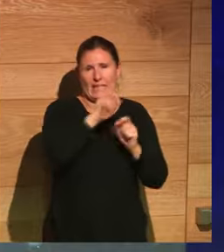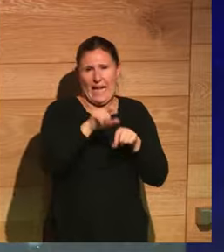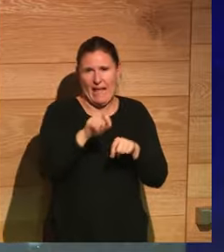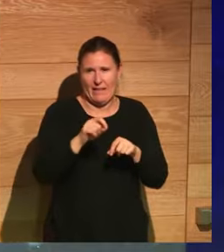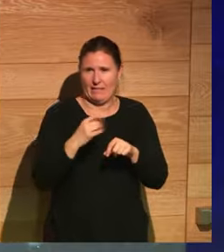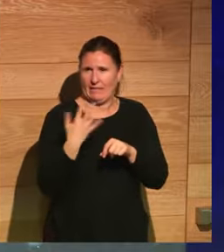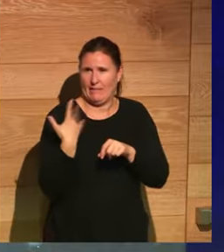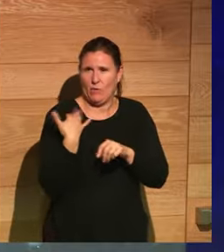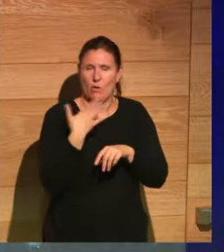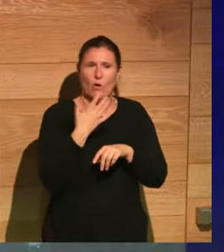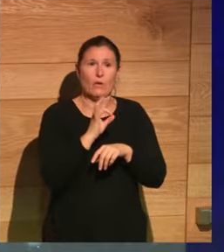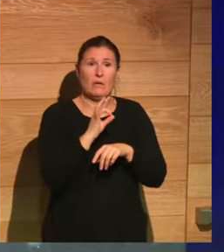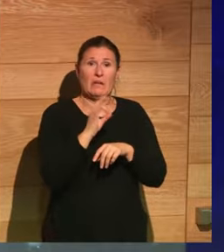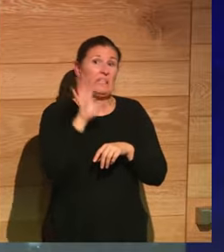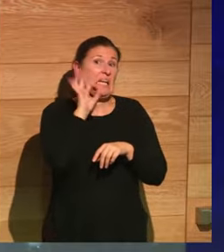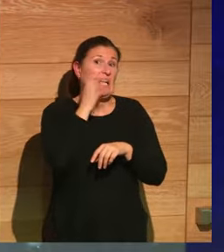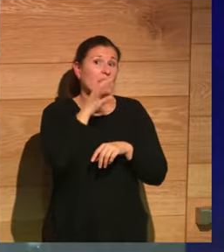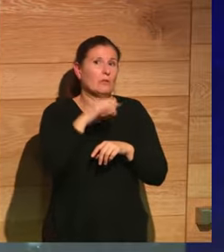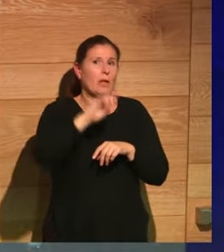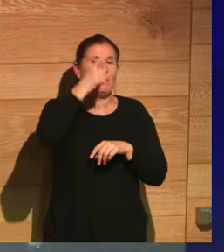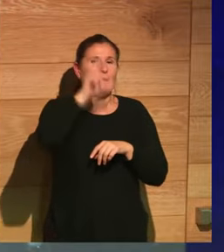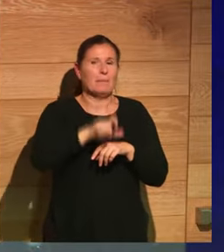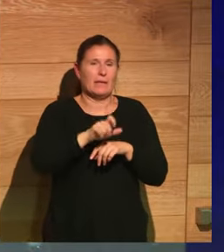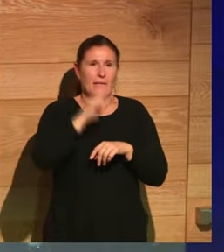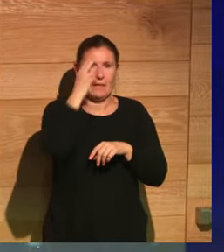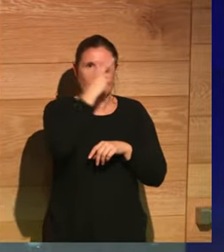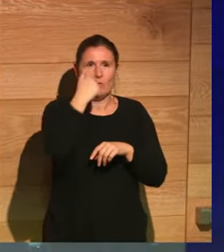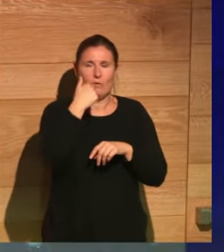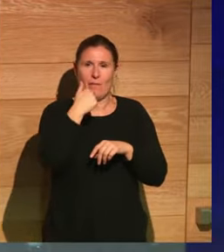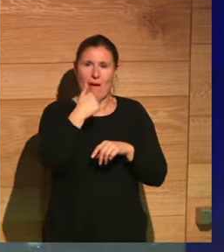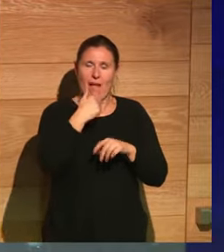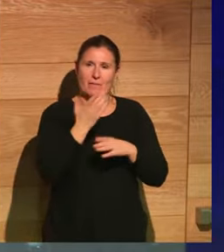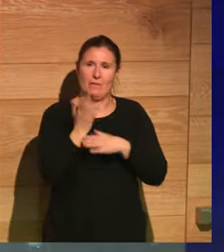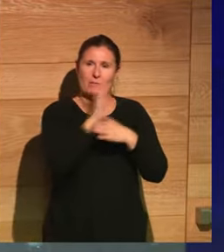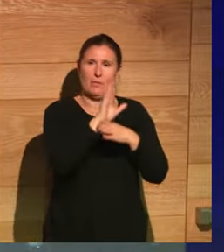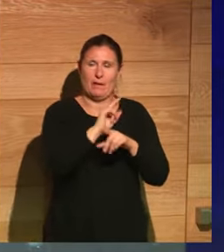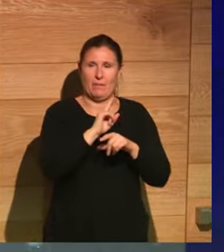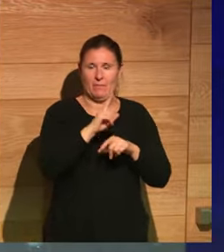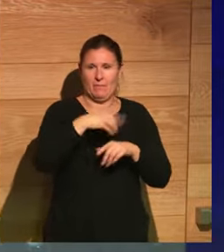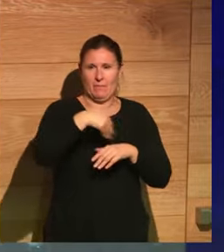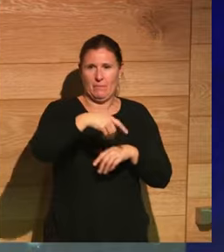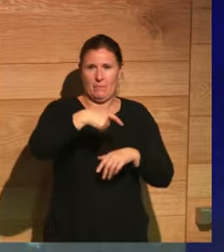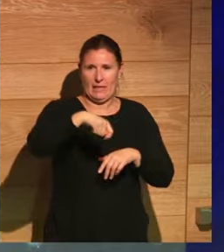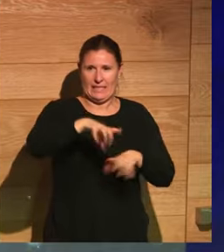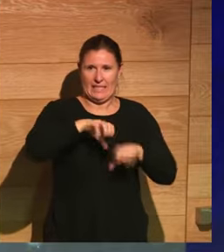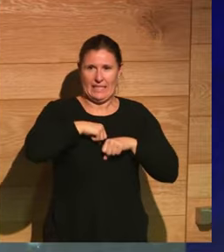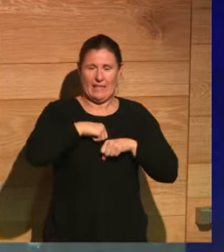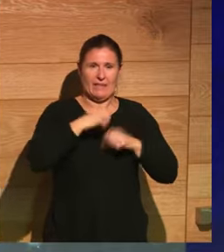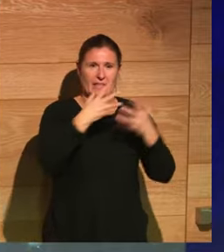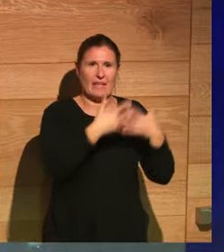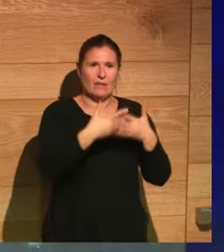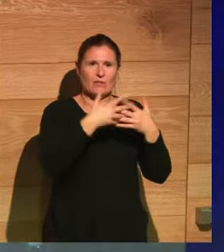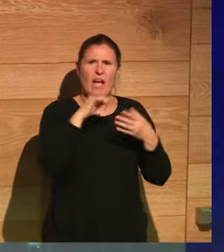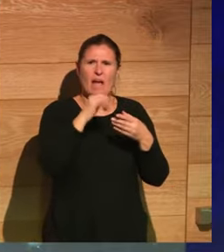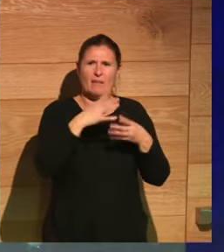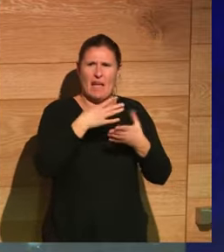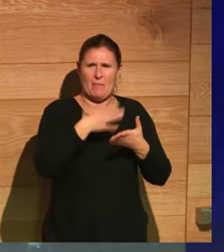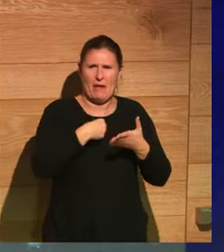presentó, y era ya el siglo XX, el primer católico a la presidencia de Estados Unidos, circularon un montón de panfletos por el Medio Oeste,